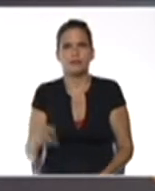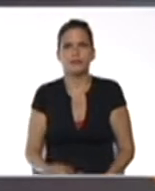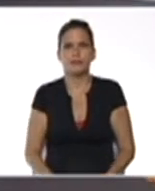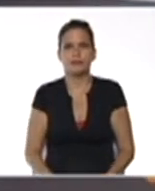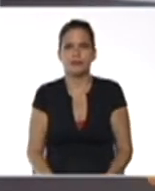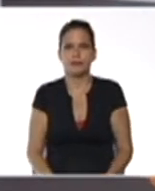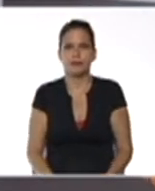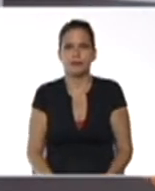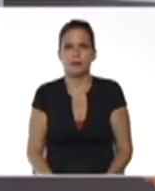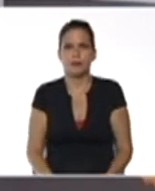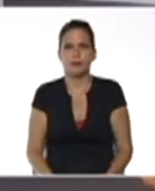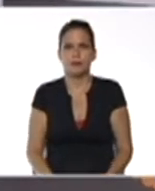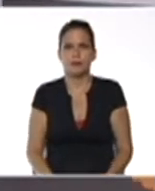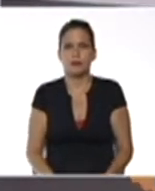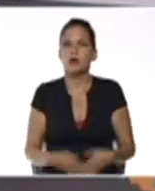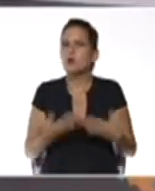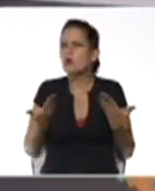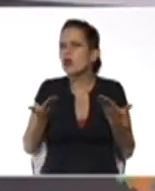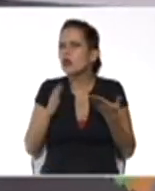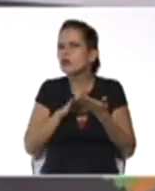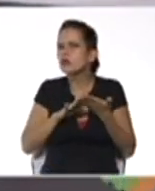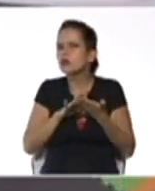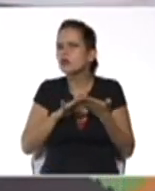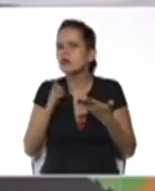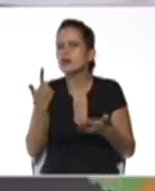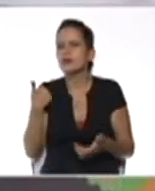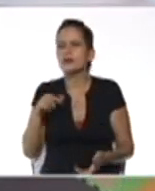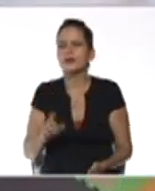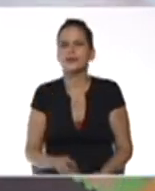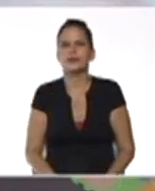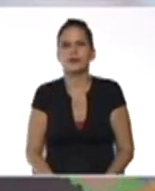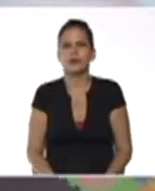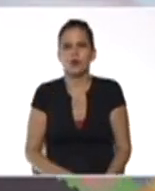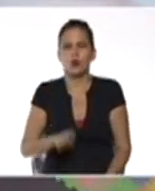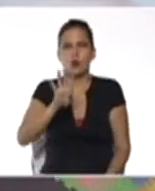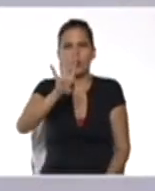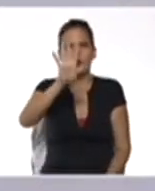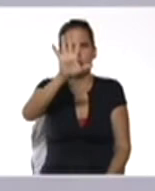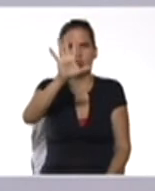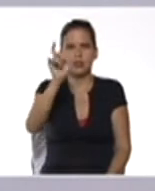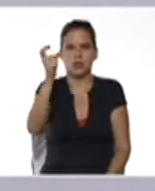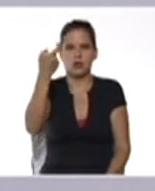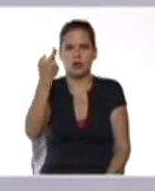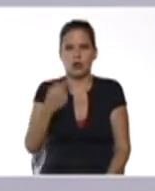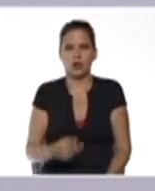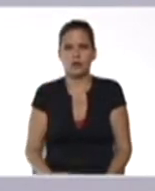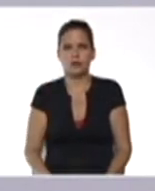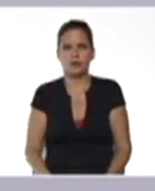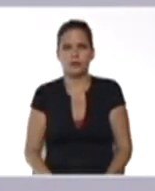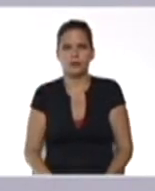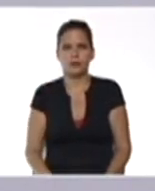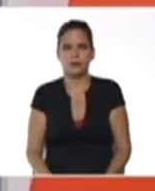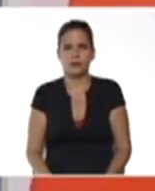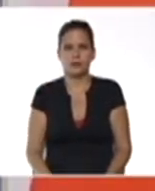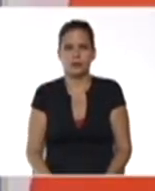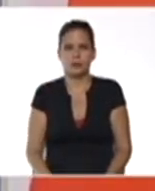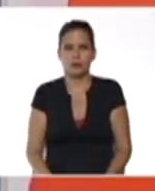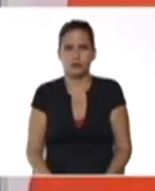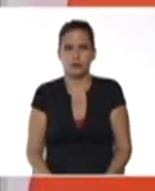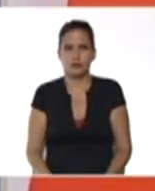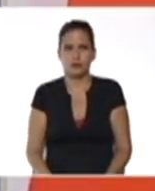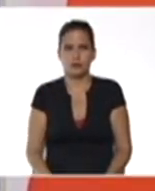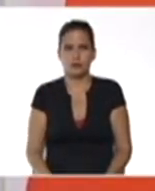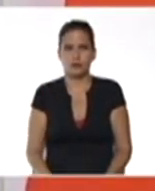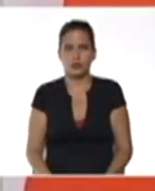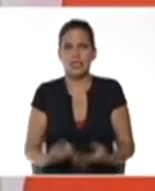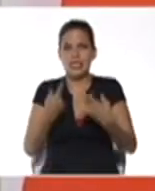para ver qué resultado se obtiene 45 grados igual acabamos de ver que